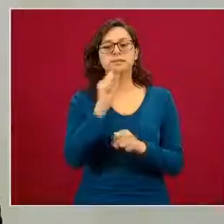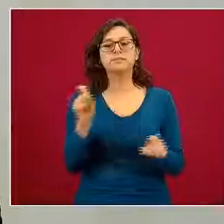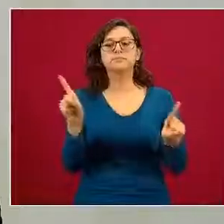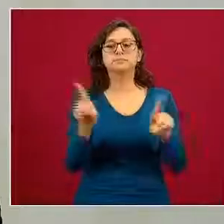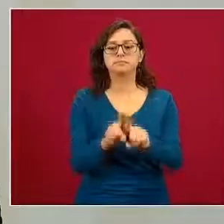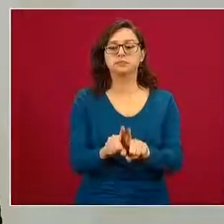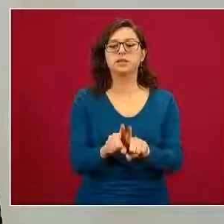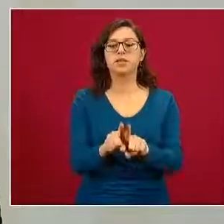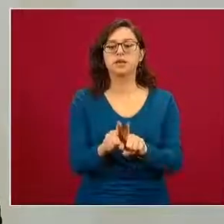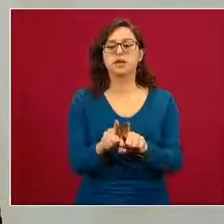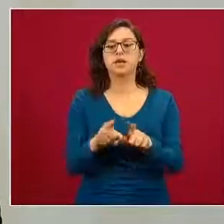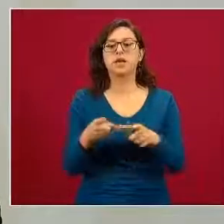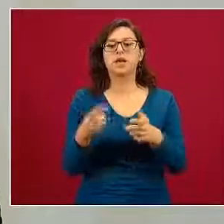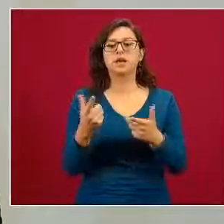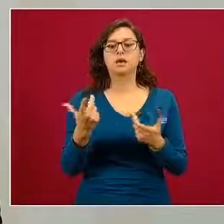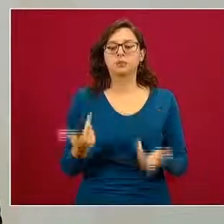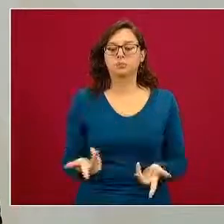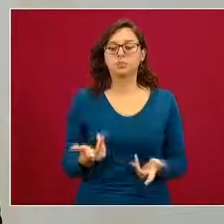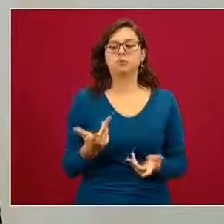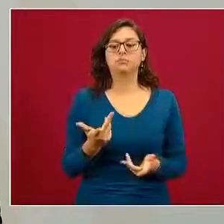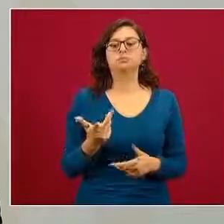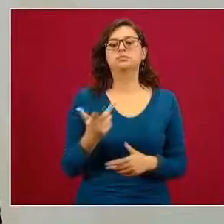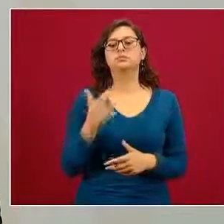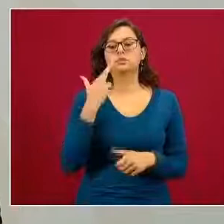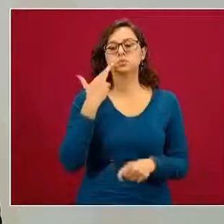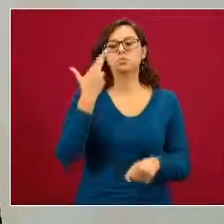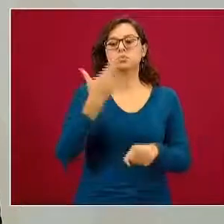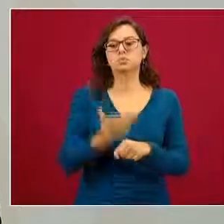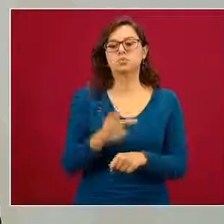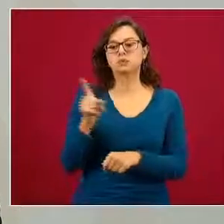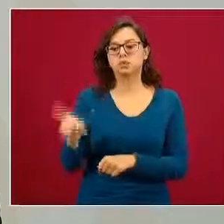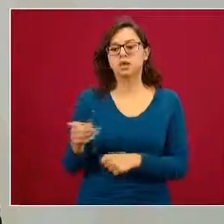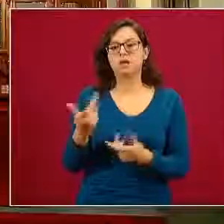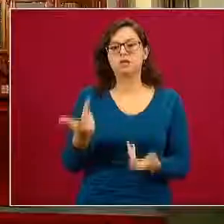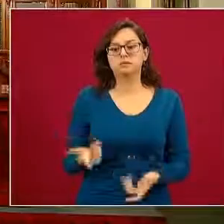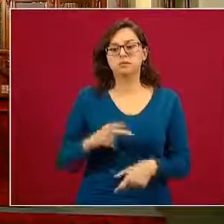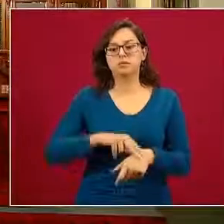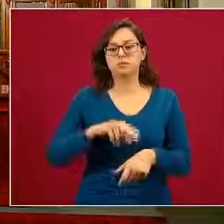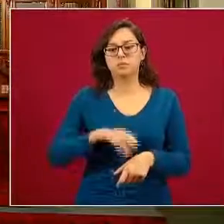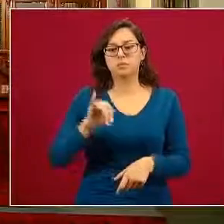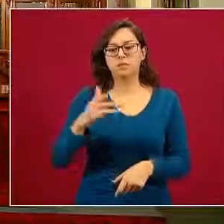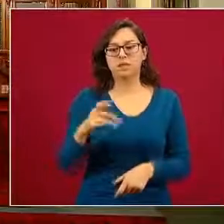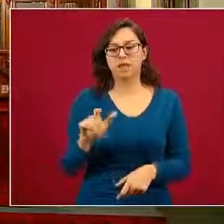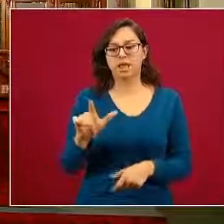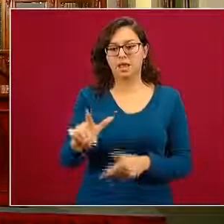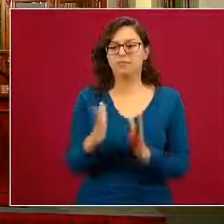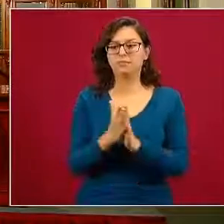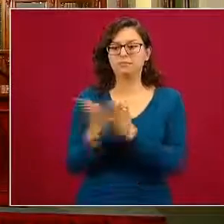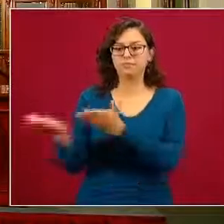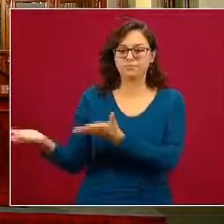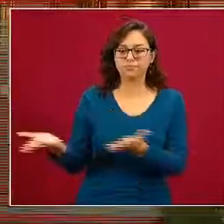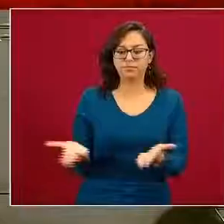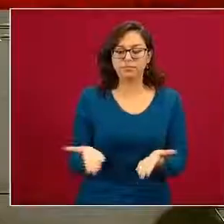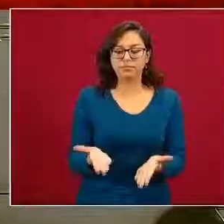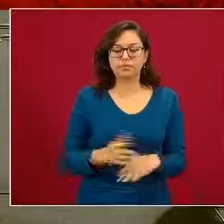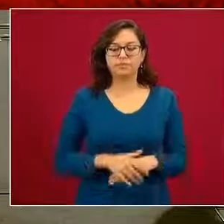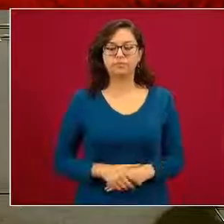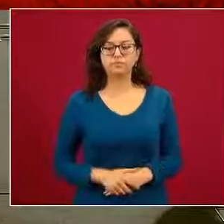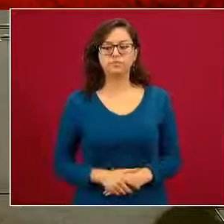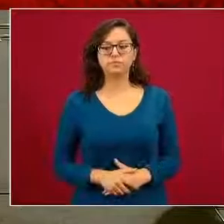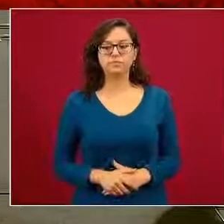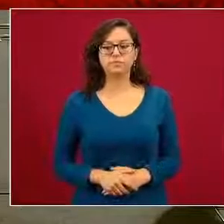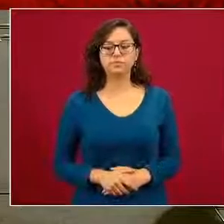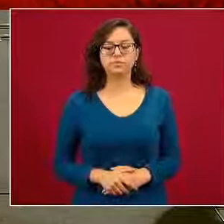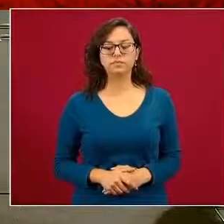por supuesto, en manos y a cargo del doctor Miguel Malo. Por favor, doctor Miguel. Gracias. Gracias.